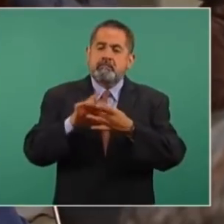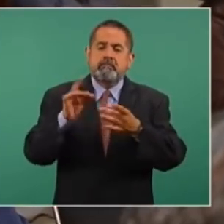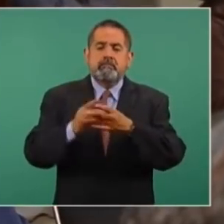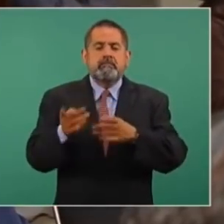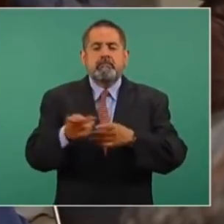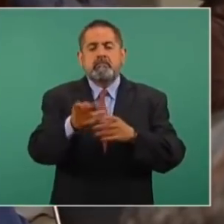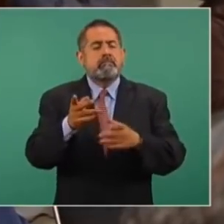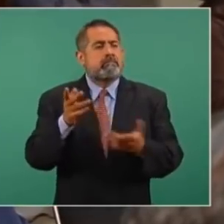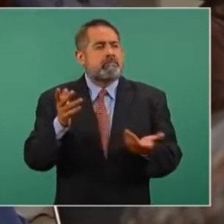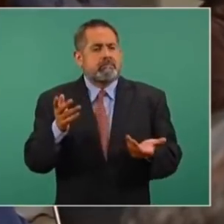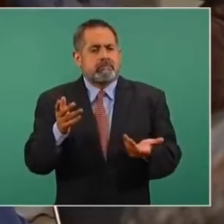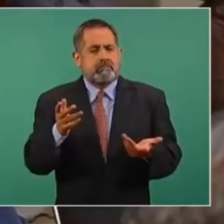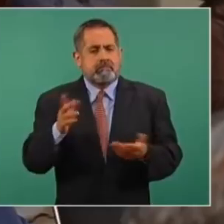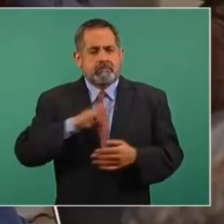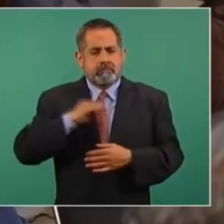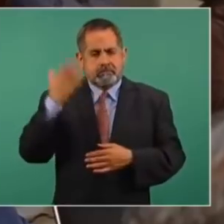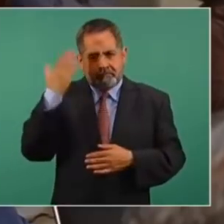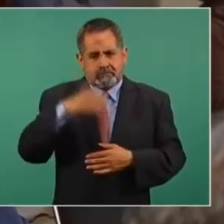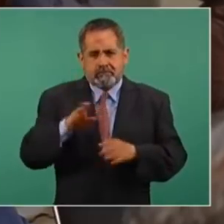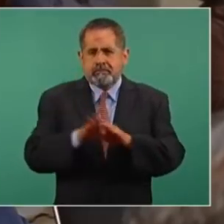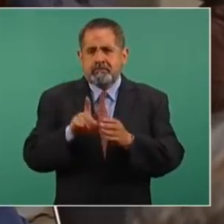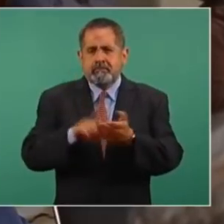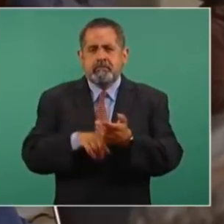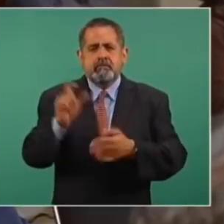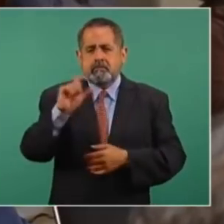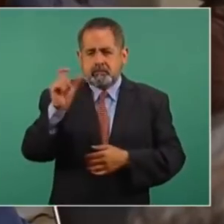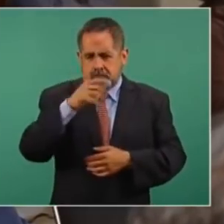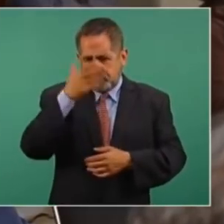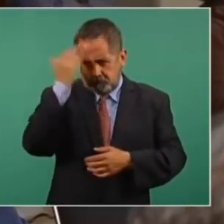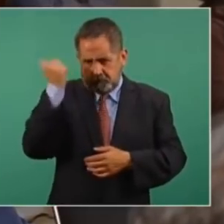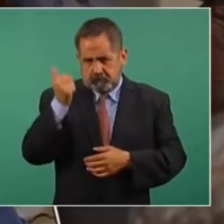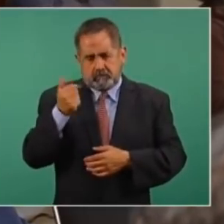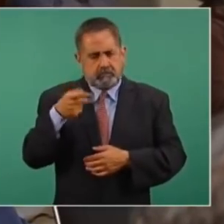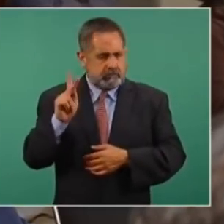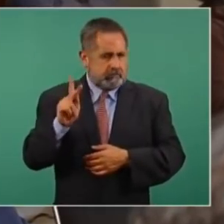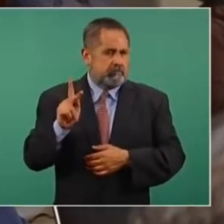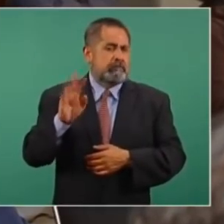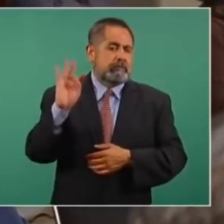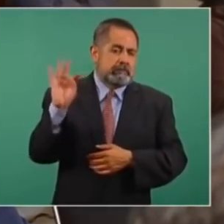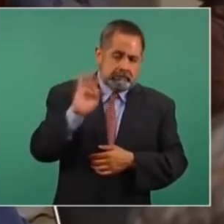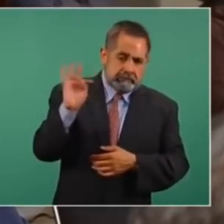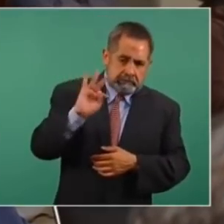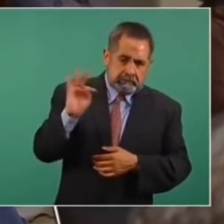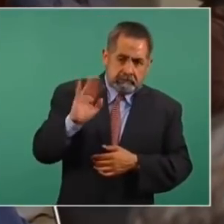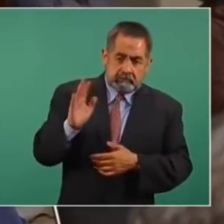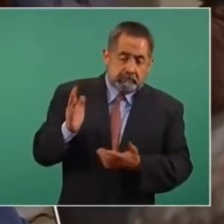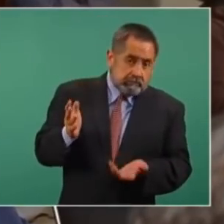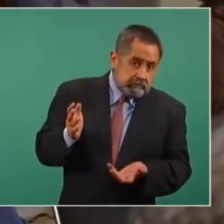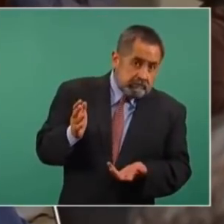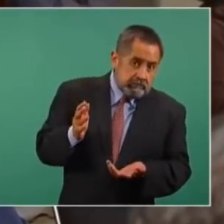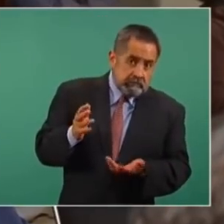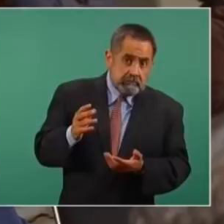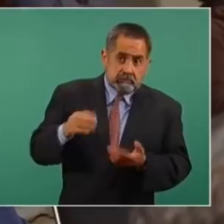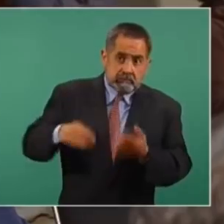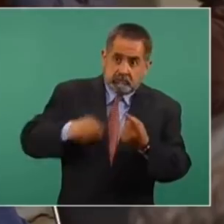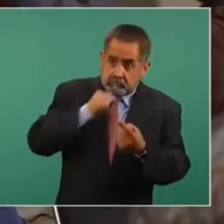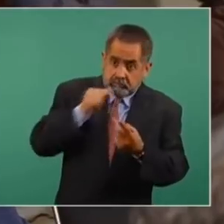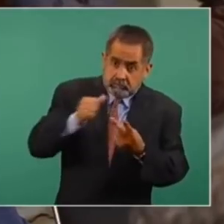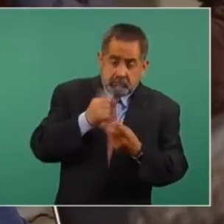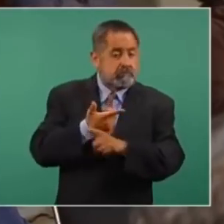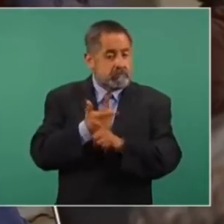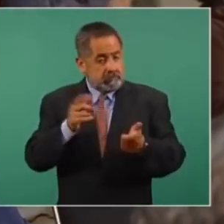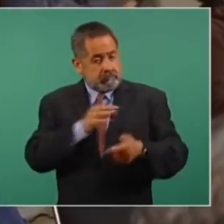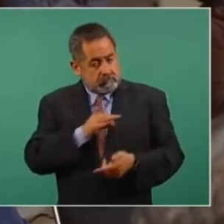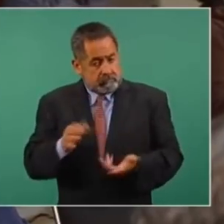se pregunta. Yo sé que no podría preguntarle cuándo, pero sí hay próxima fecha para ya